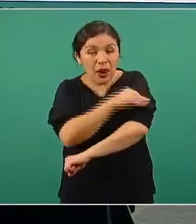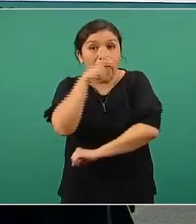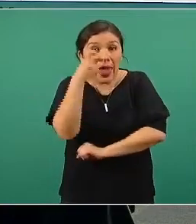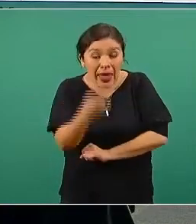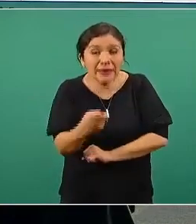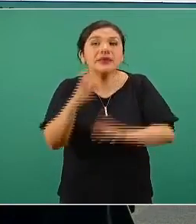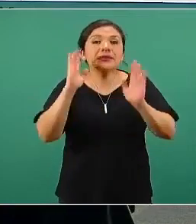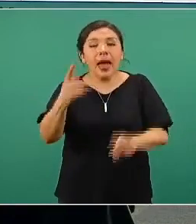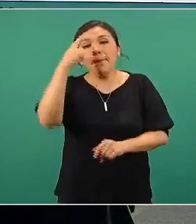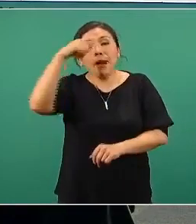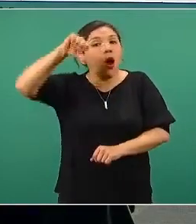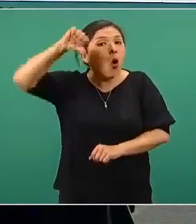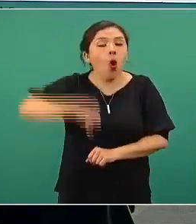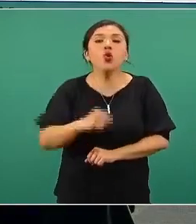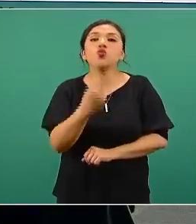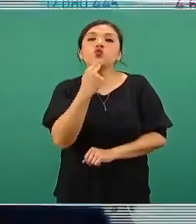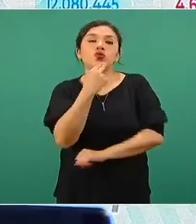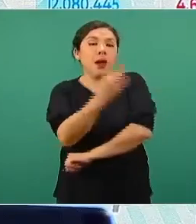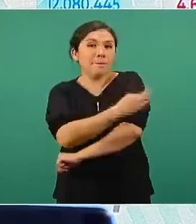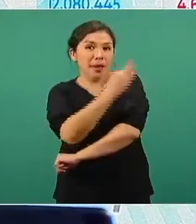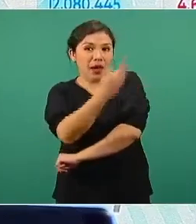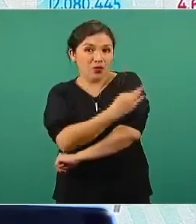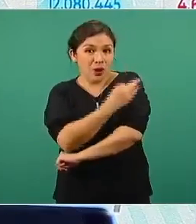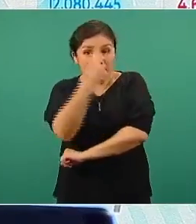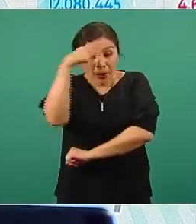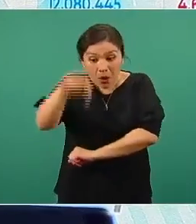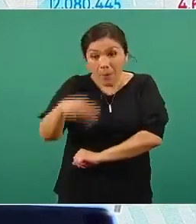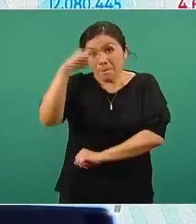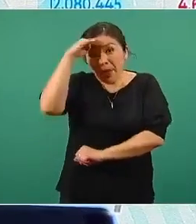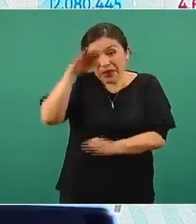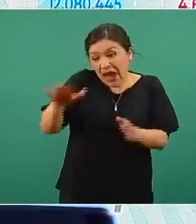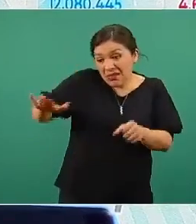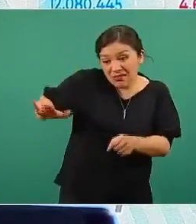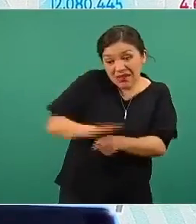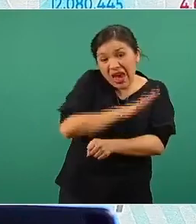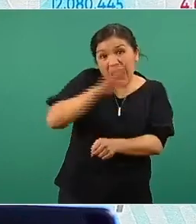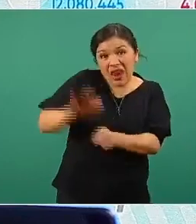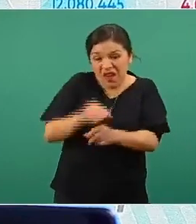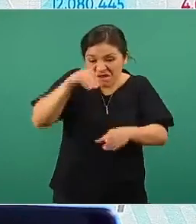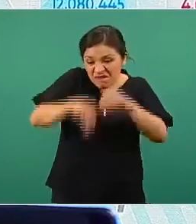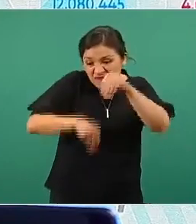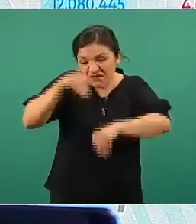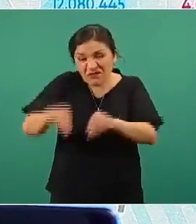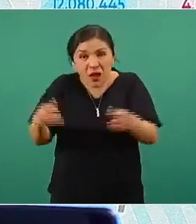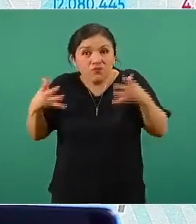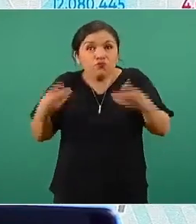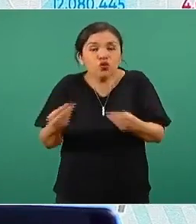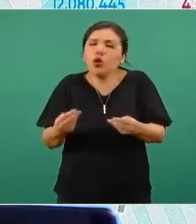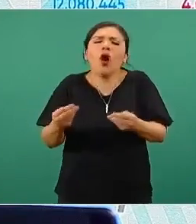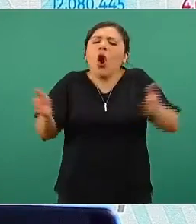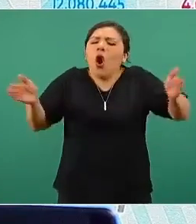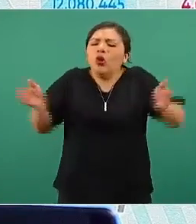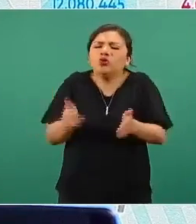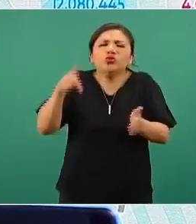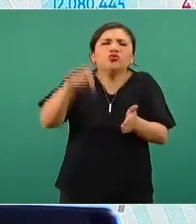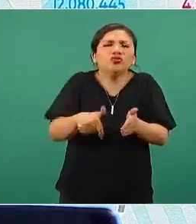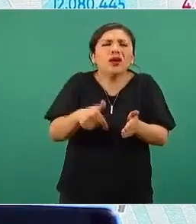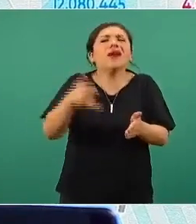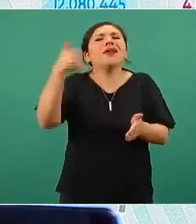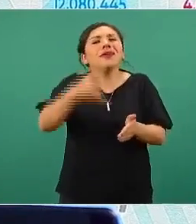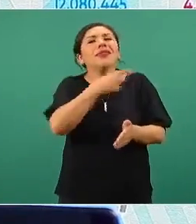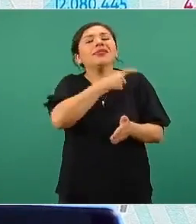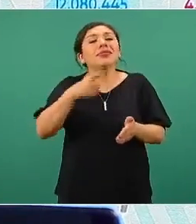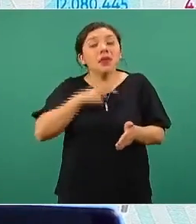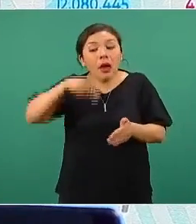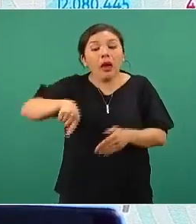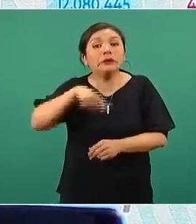hieleras ya es para el uso inmediato, pero no se puede llenar esa hielera no sólo por el tamaño, sino porque hay que conservar un número